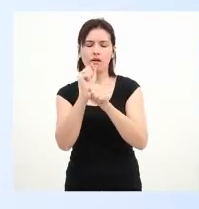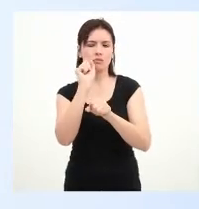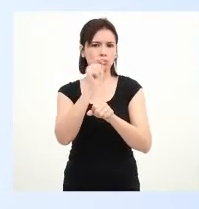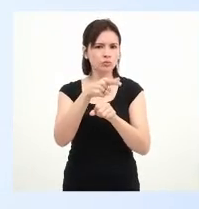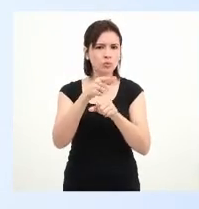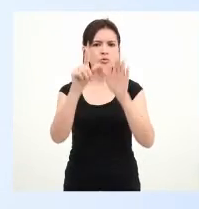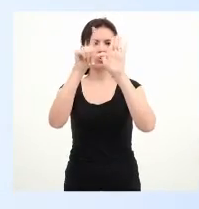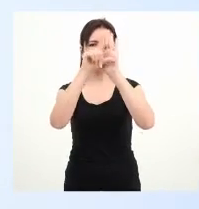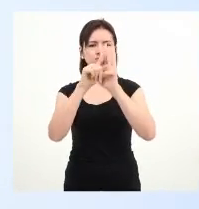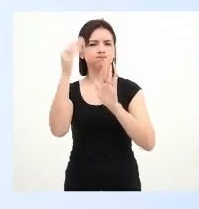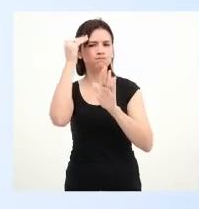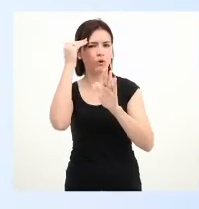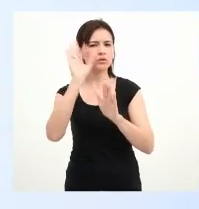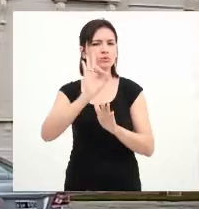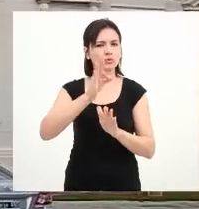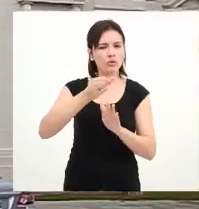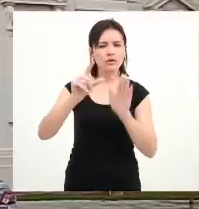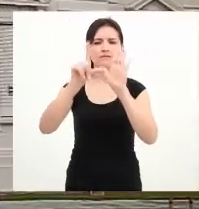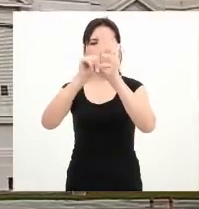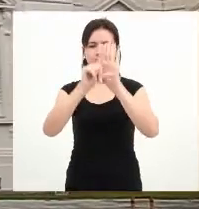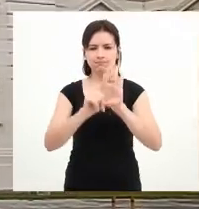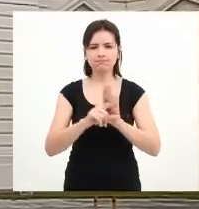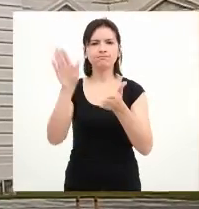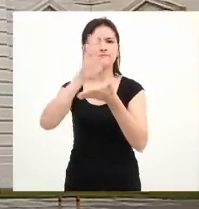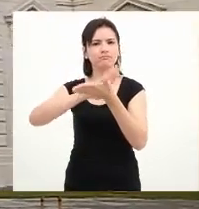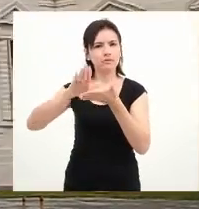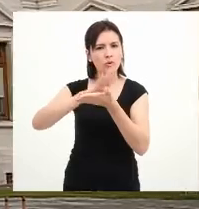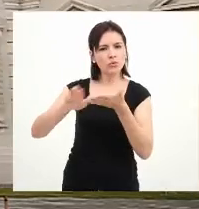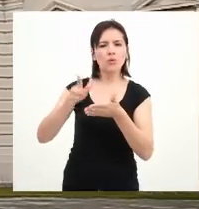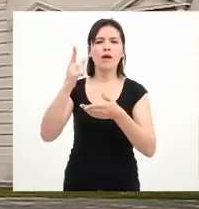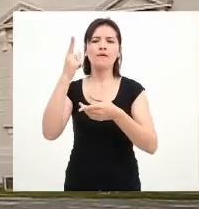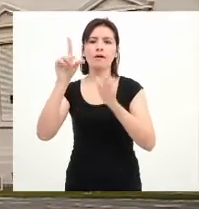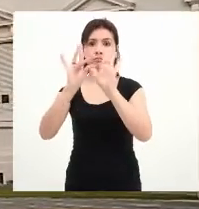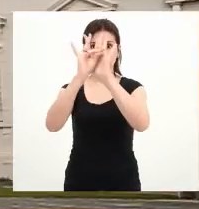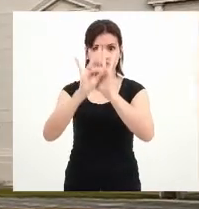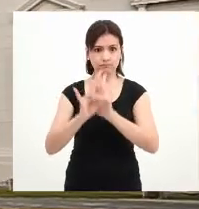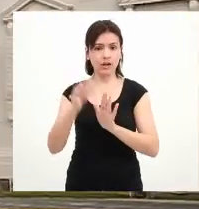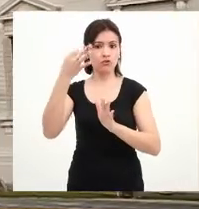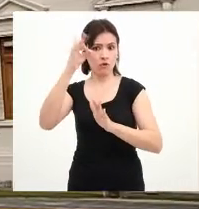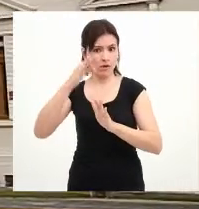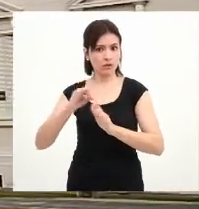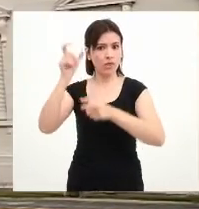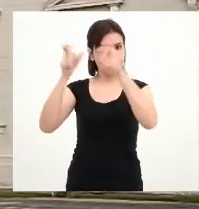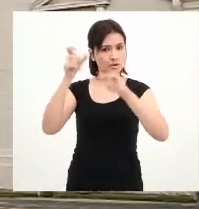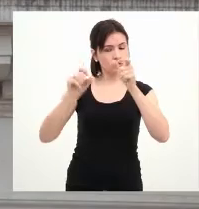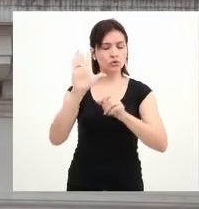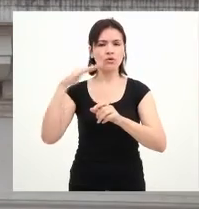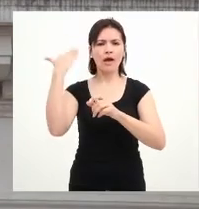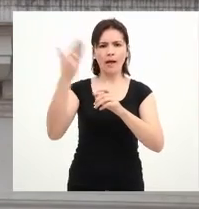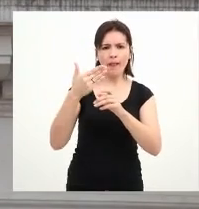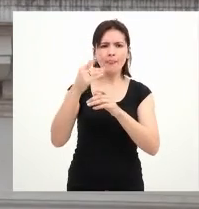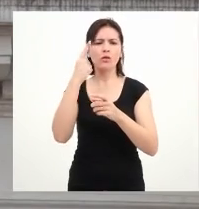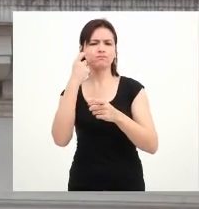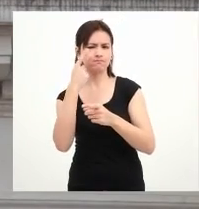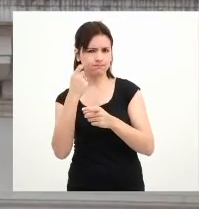tienen la facultad de hacer las leyes y de regular, en nombre de todos los santafesinos, los derechos y las obligaciones de sus habitantes, en